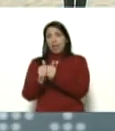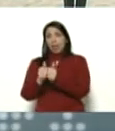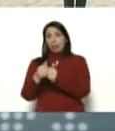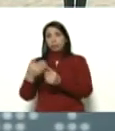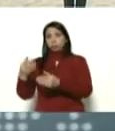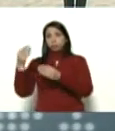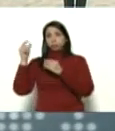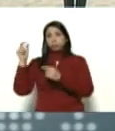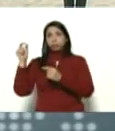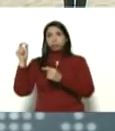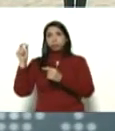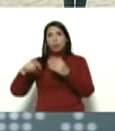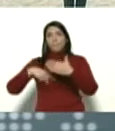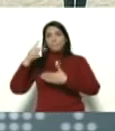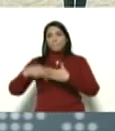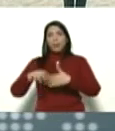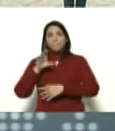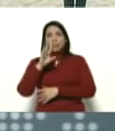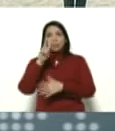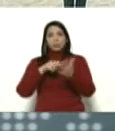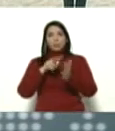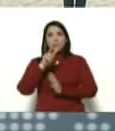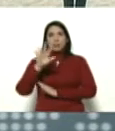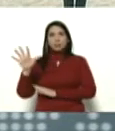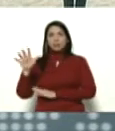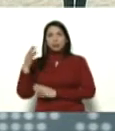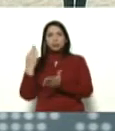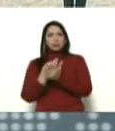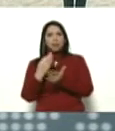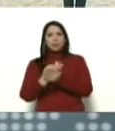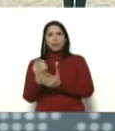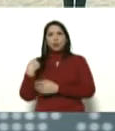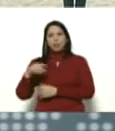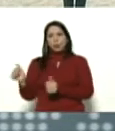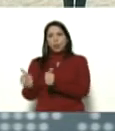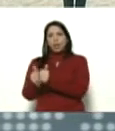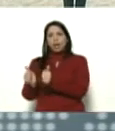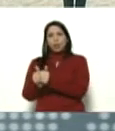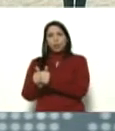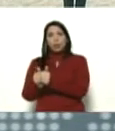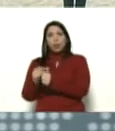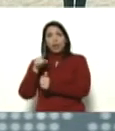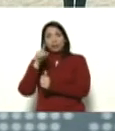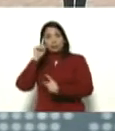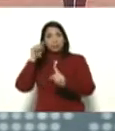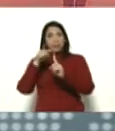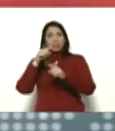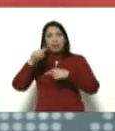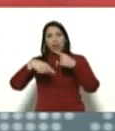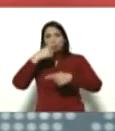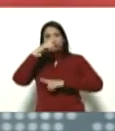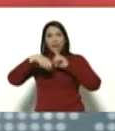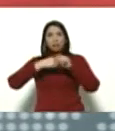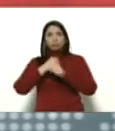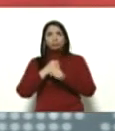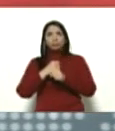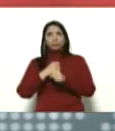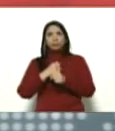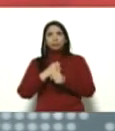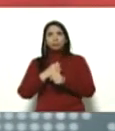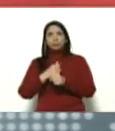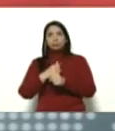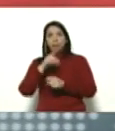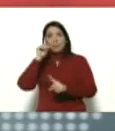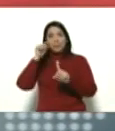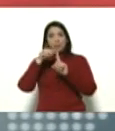plan de la patria dos mil veinticinco y están las metas año por año la meta